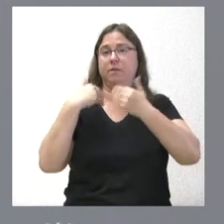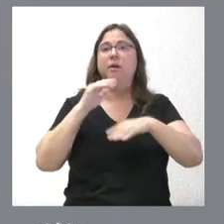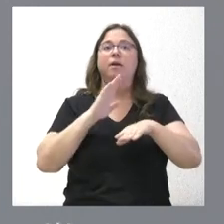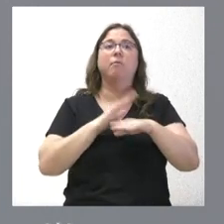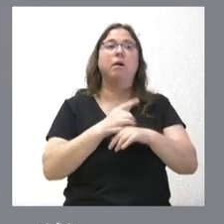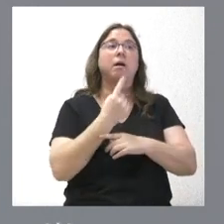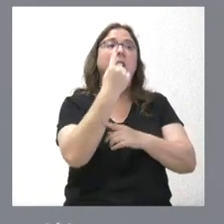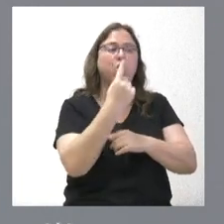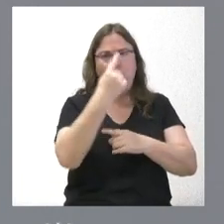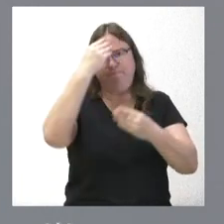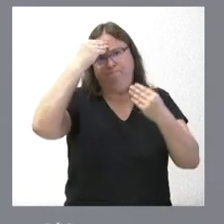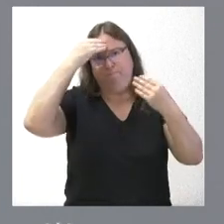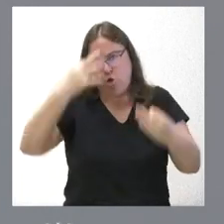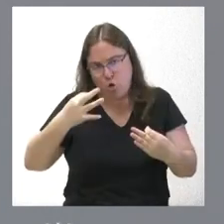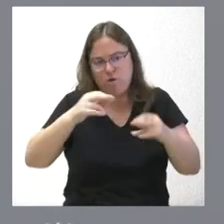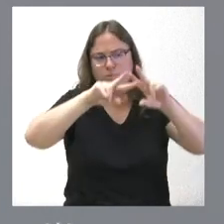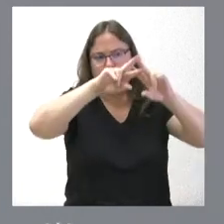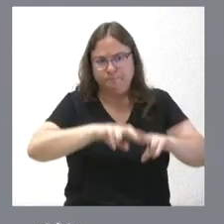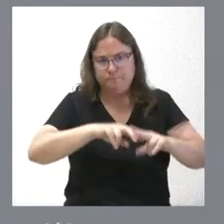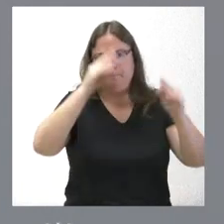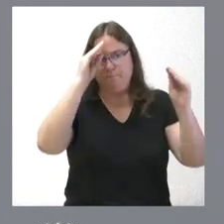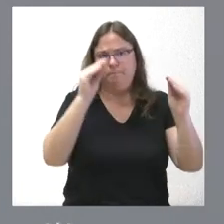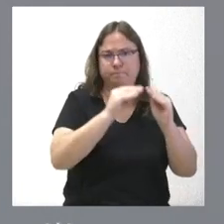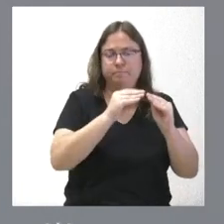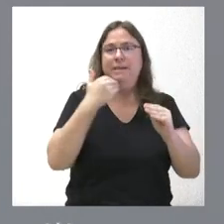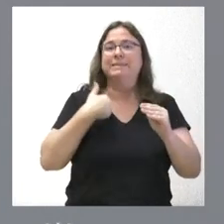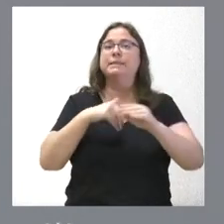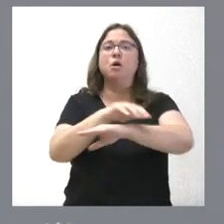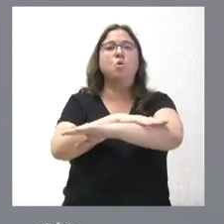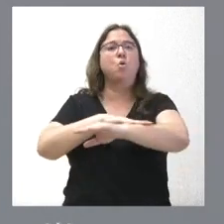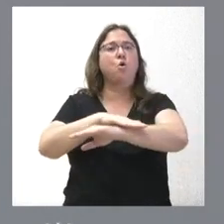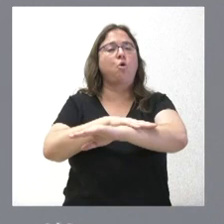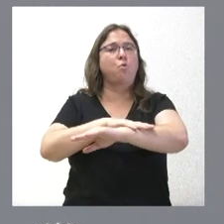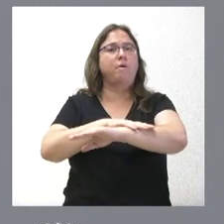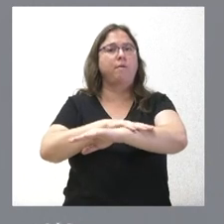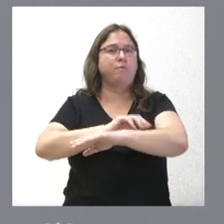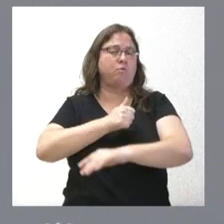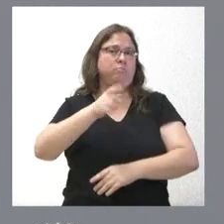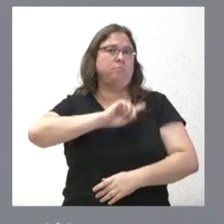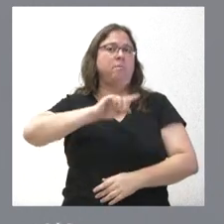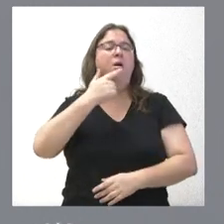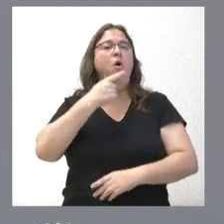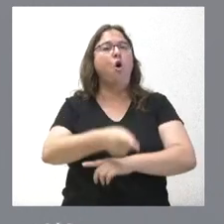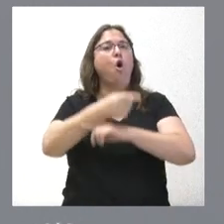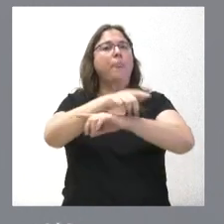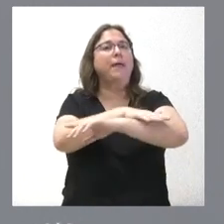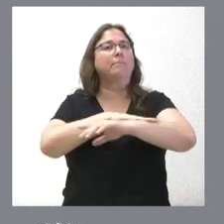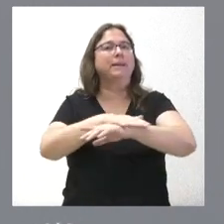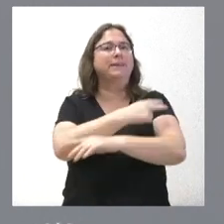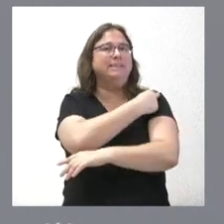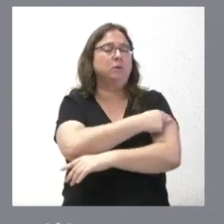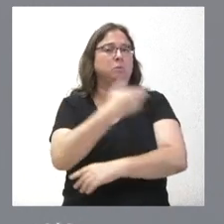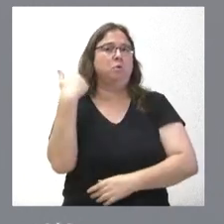aislada, sino de forma coherente y congruente. Una vez que ya el Gobierno dictó la Orden Ministerial de Sanidad de 4